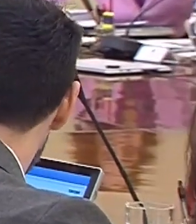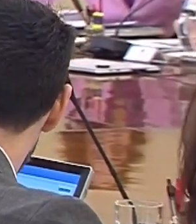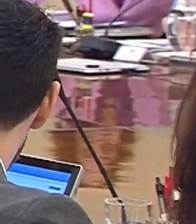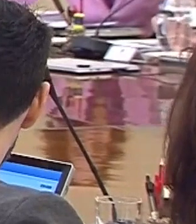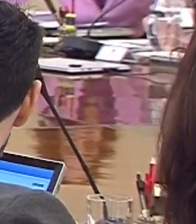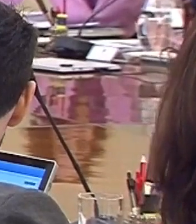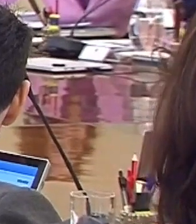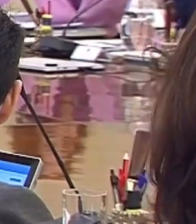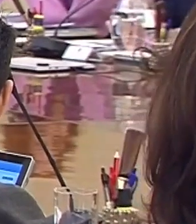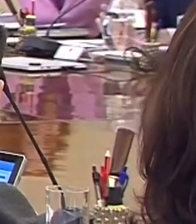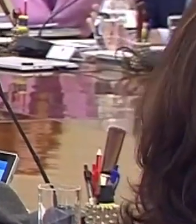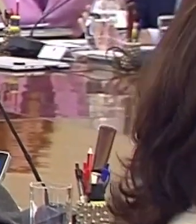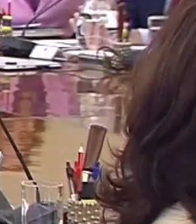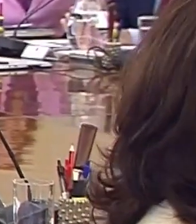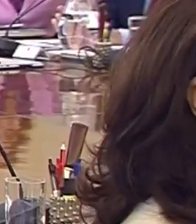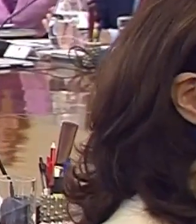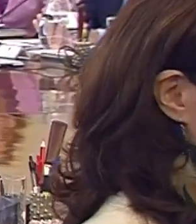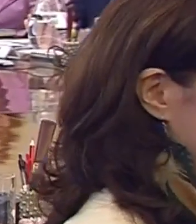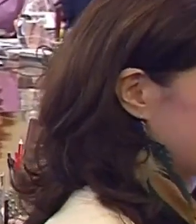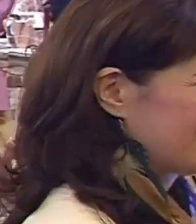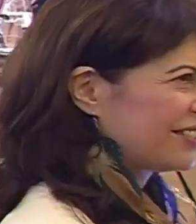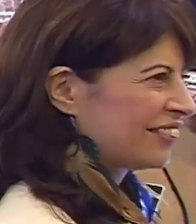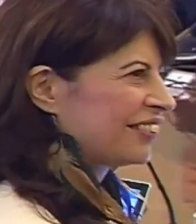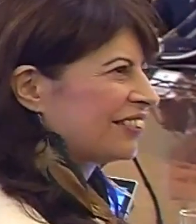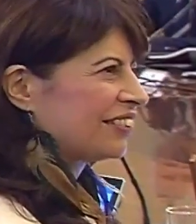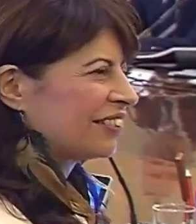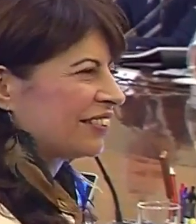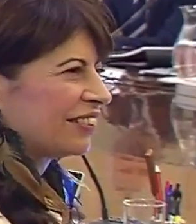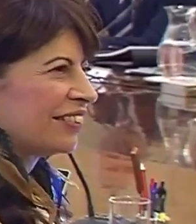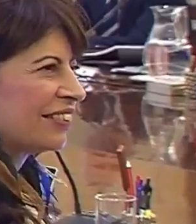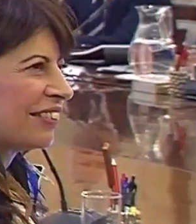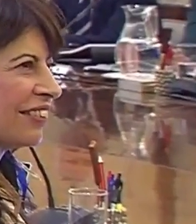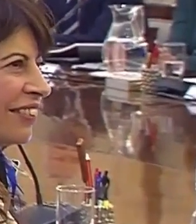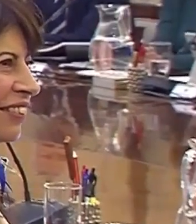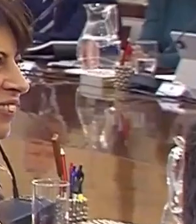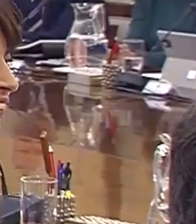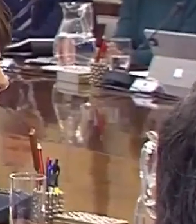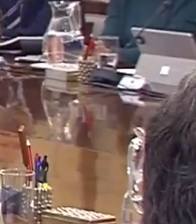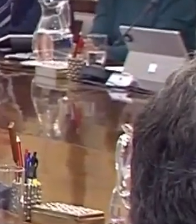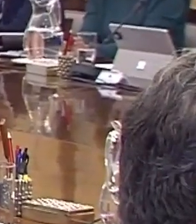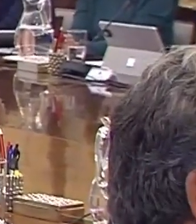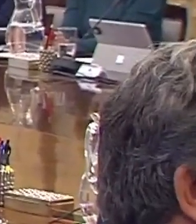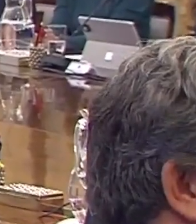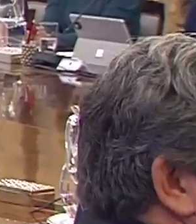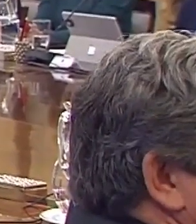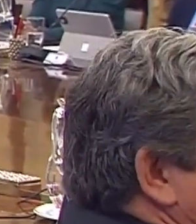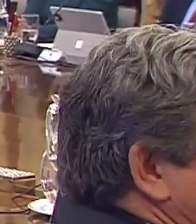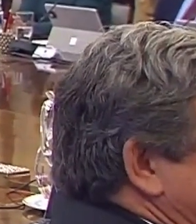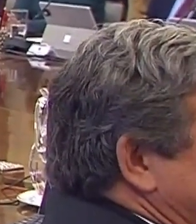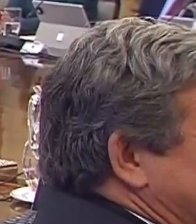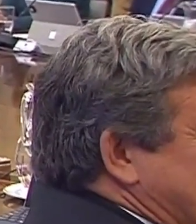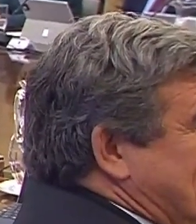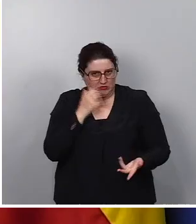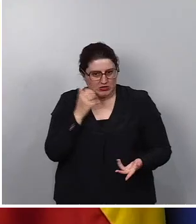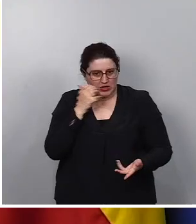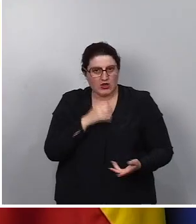siendo algo inusual, normalmente las comunidades se sientan a negociar en el 33-2, nos comunicó por escrito que rechazaba esta invitación del Gobierno